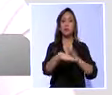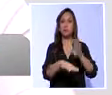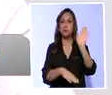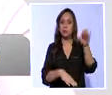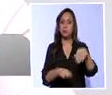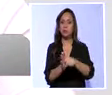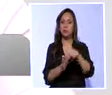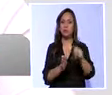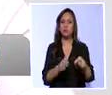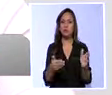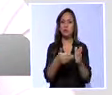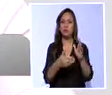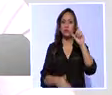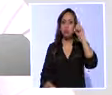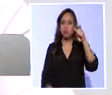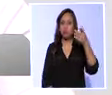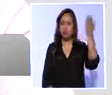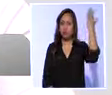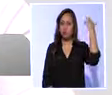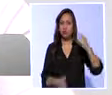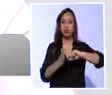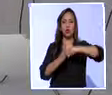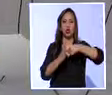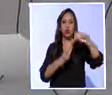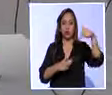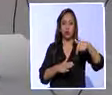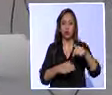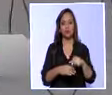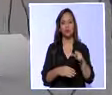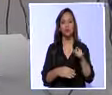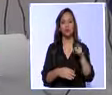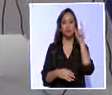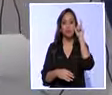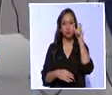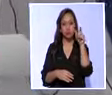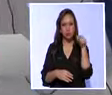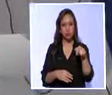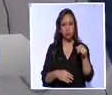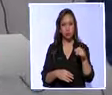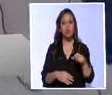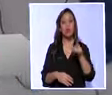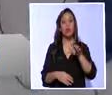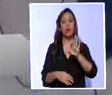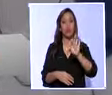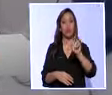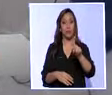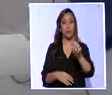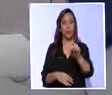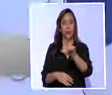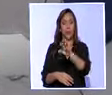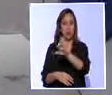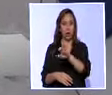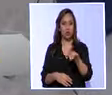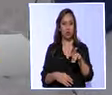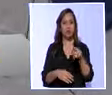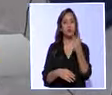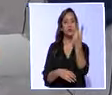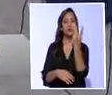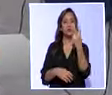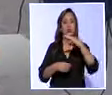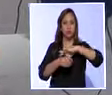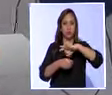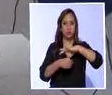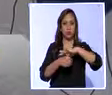político a Carlos Pollitt, ex contralor general del Estado. El documento fue aprobado por unanimidad, es decir, 12 votos.